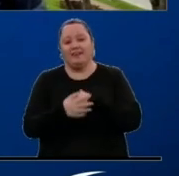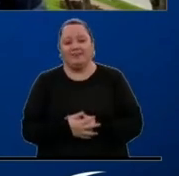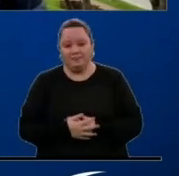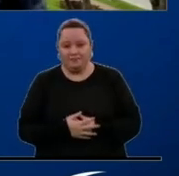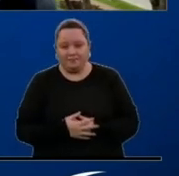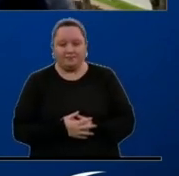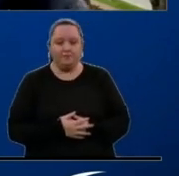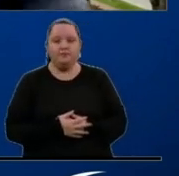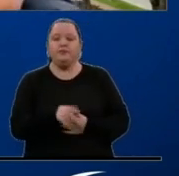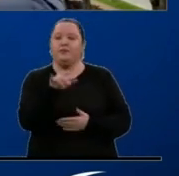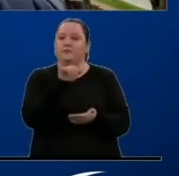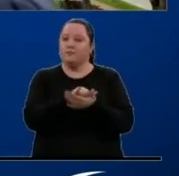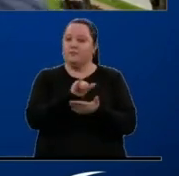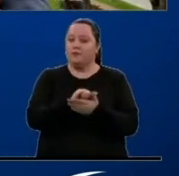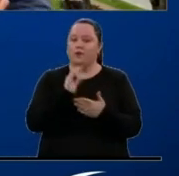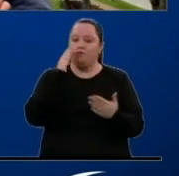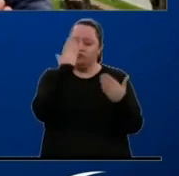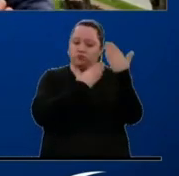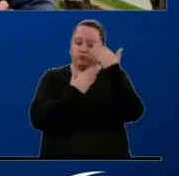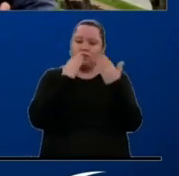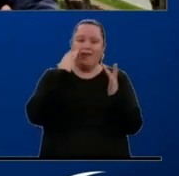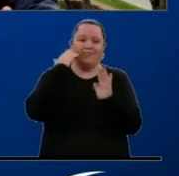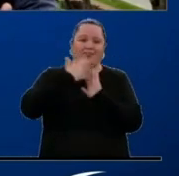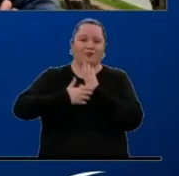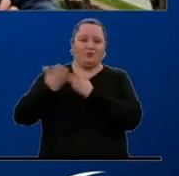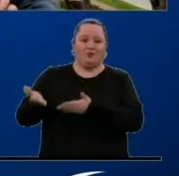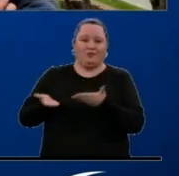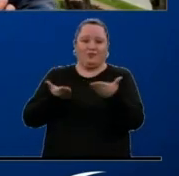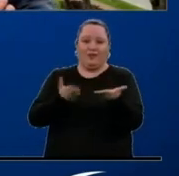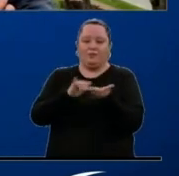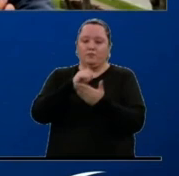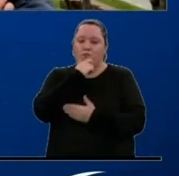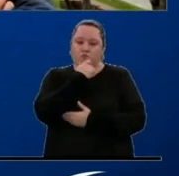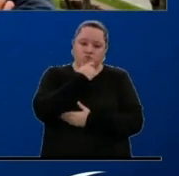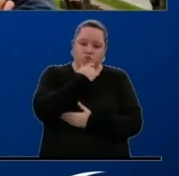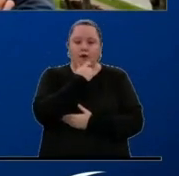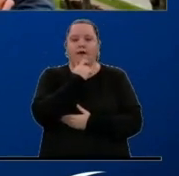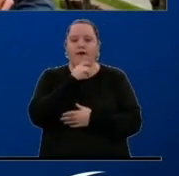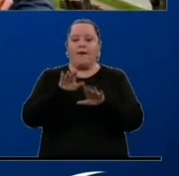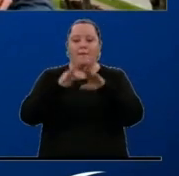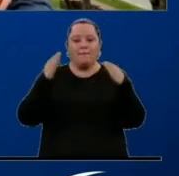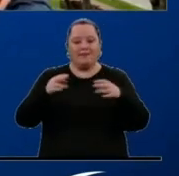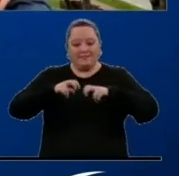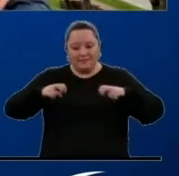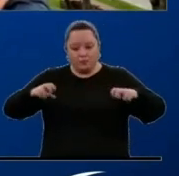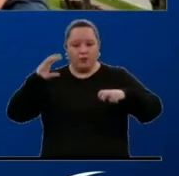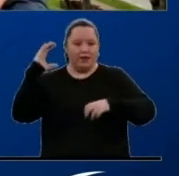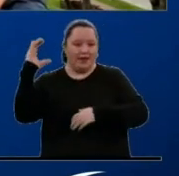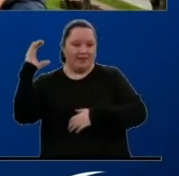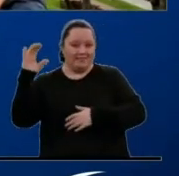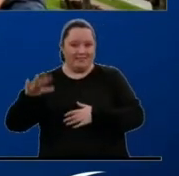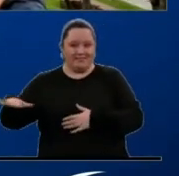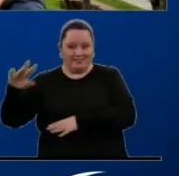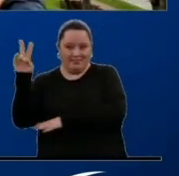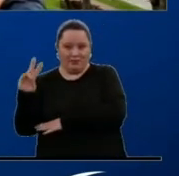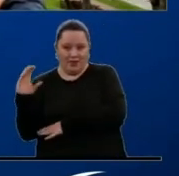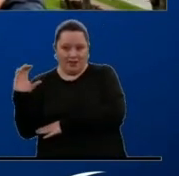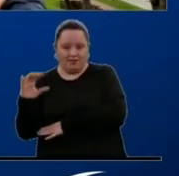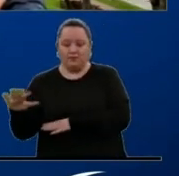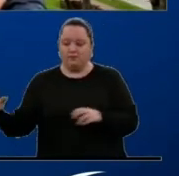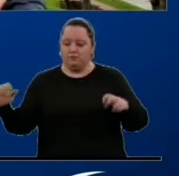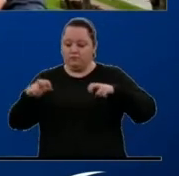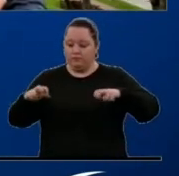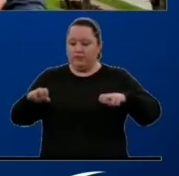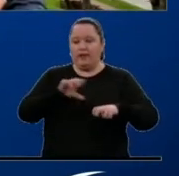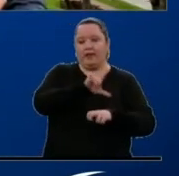digamos que este examen y este diagnóstico que usted da de lo que pasa en la mesa de negociación de Caracas con el ELN y, por supuesto,